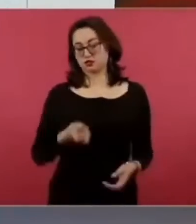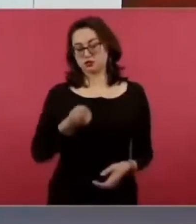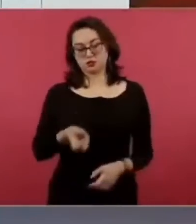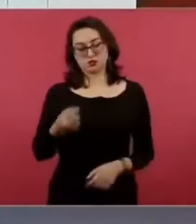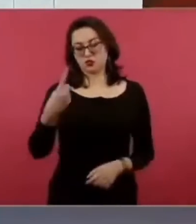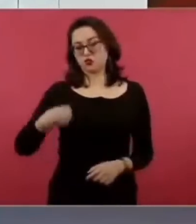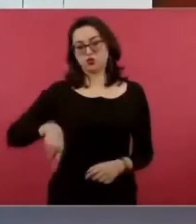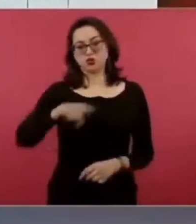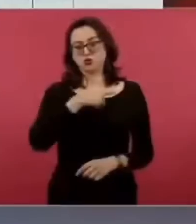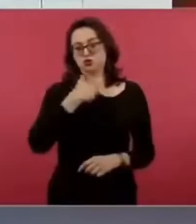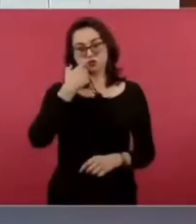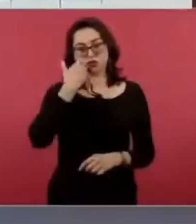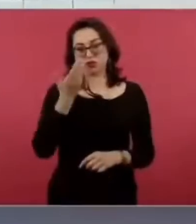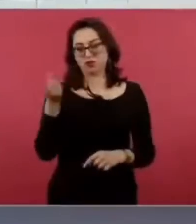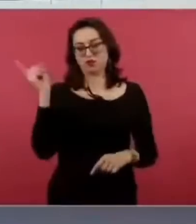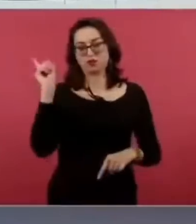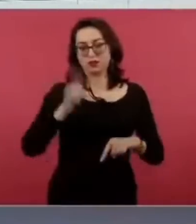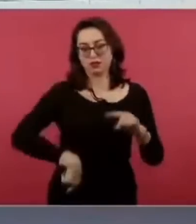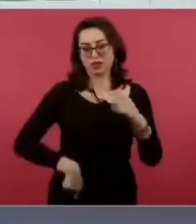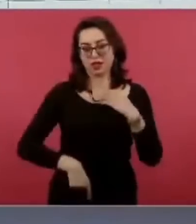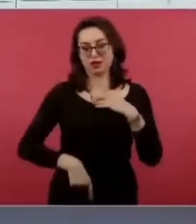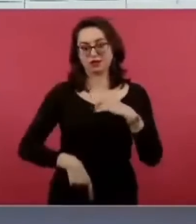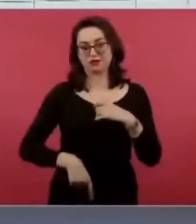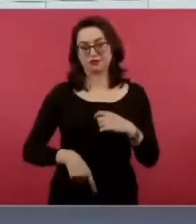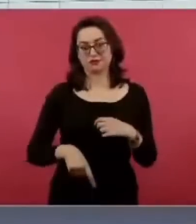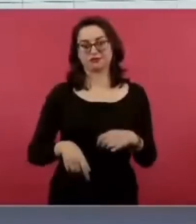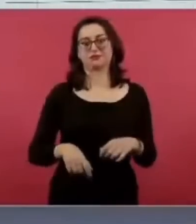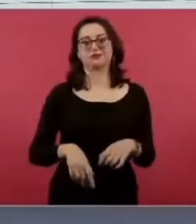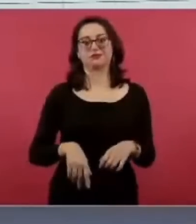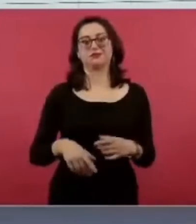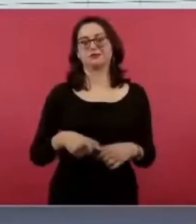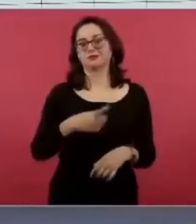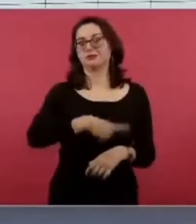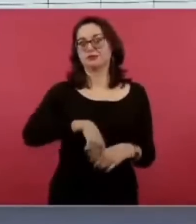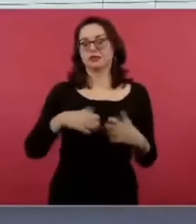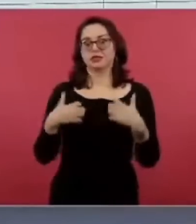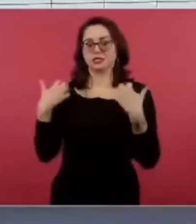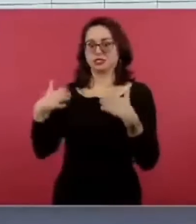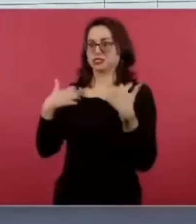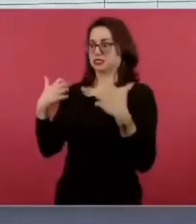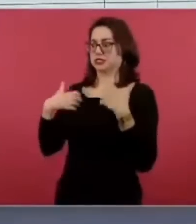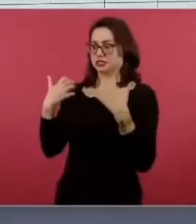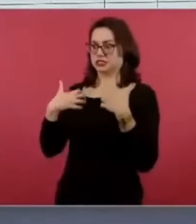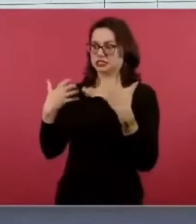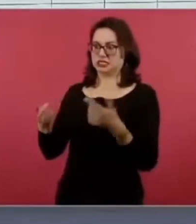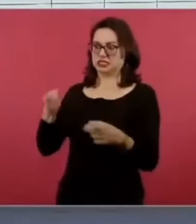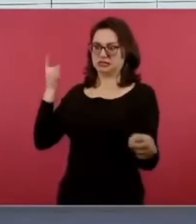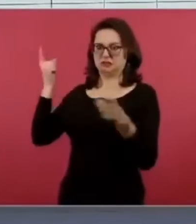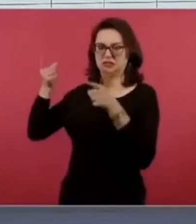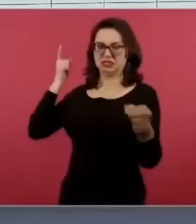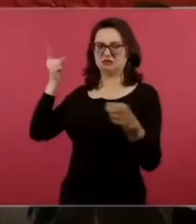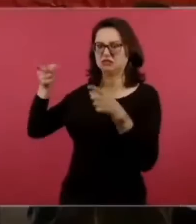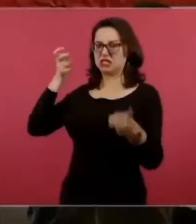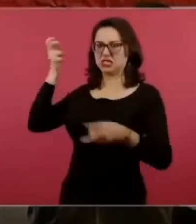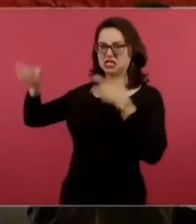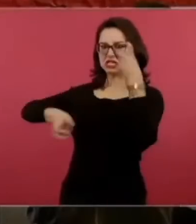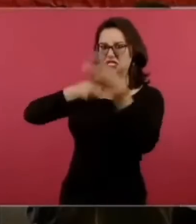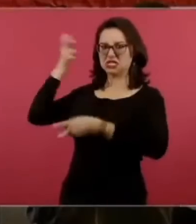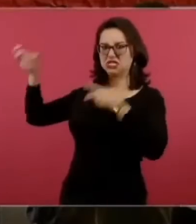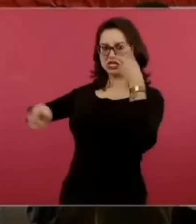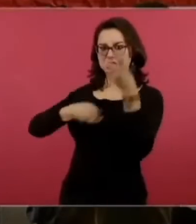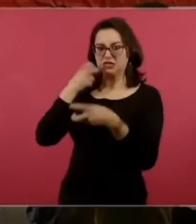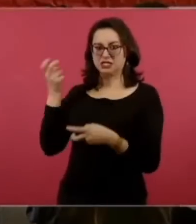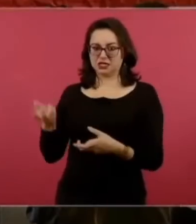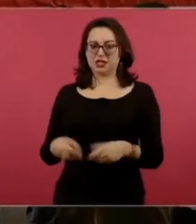por eso me insultan pero como voy a permitir eso